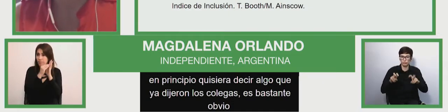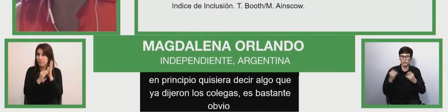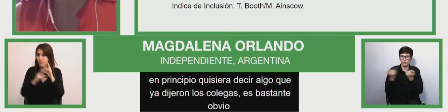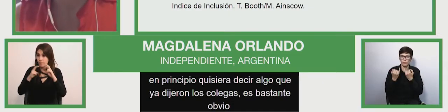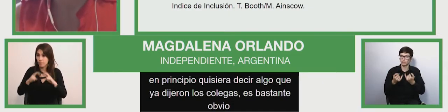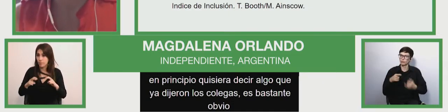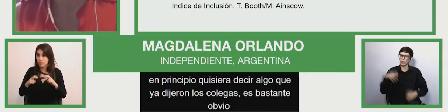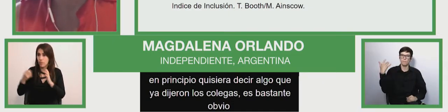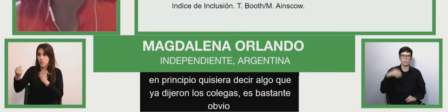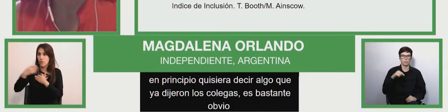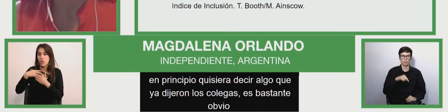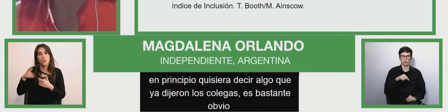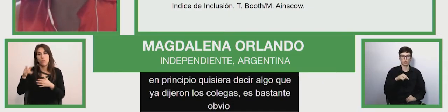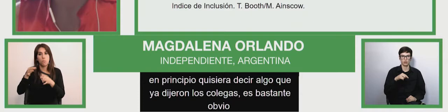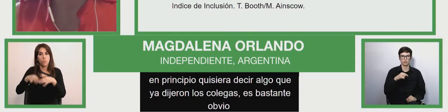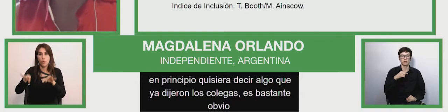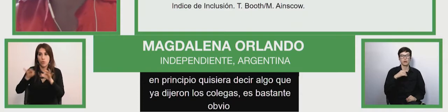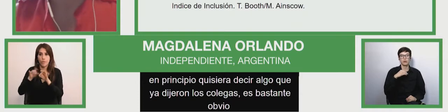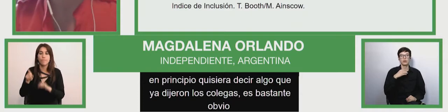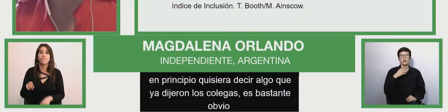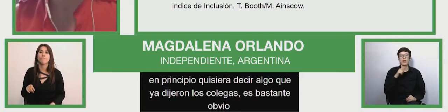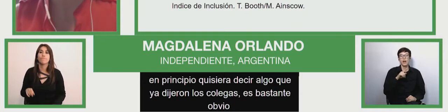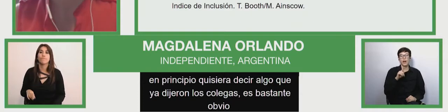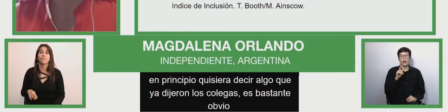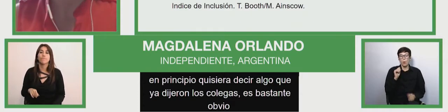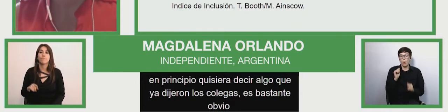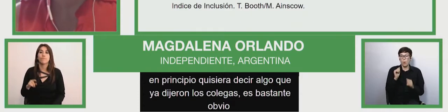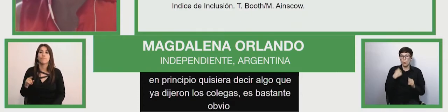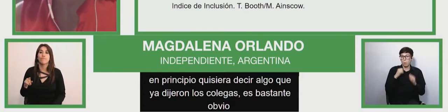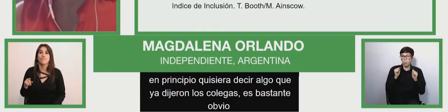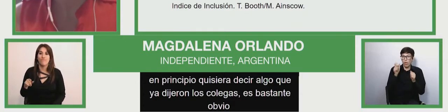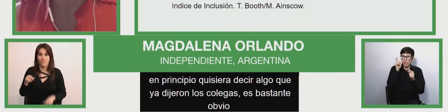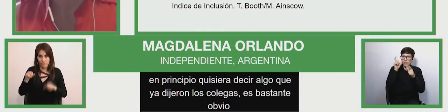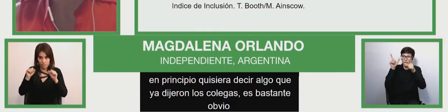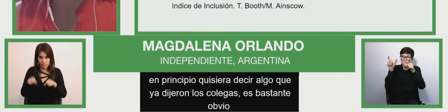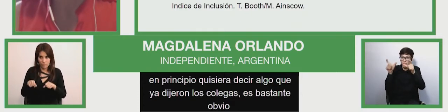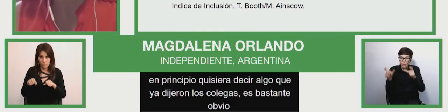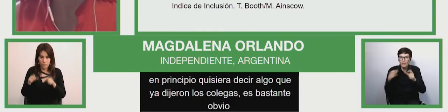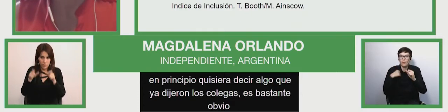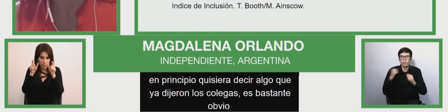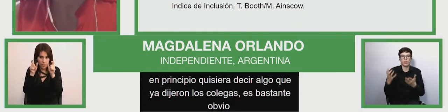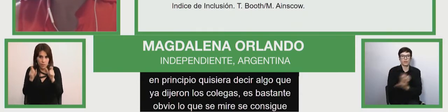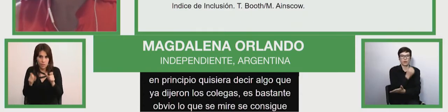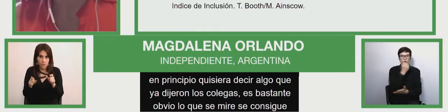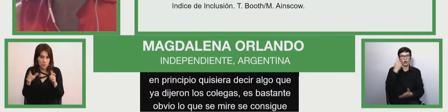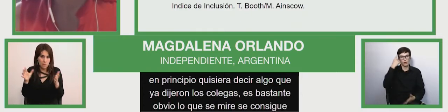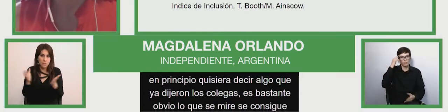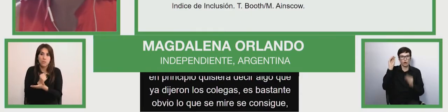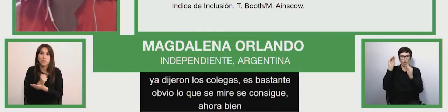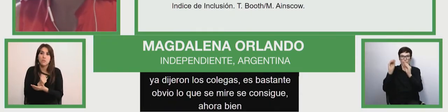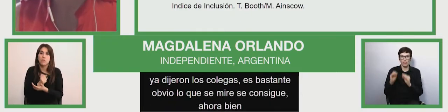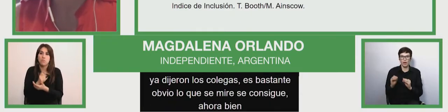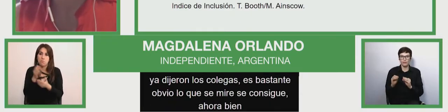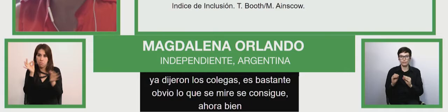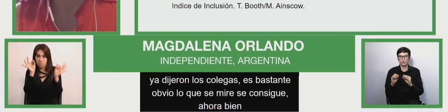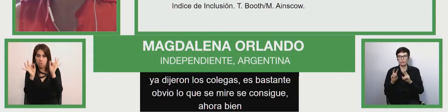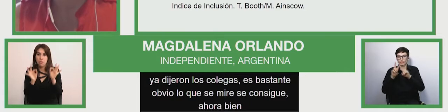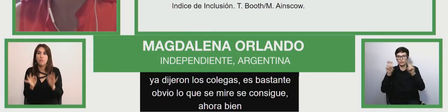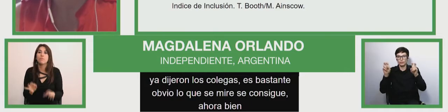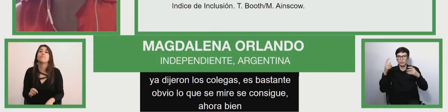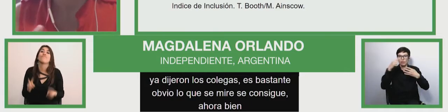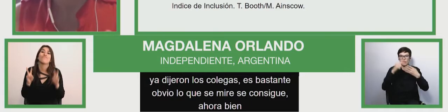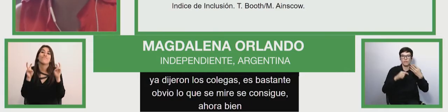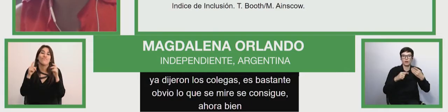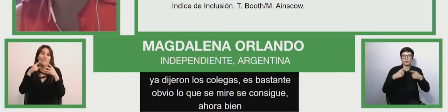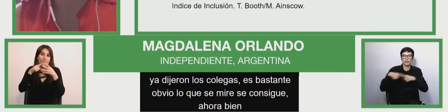ISCO, lo que se mide, se consigue. Ahora bien, los datos desglosados según tipo de discapacidad u otros